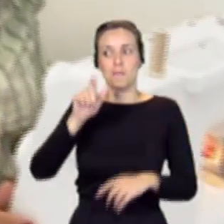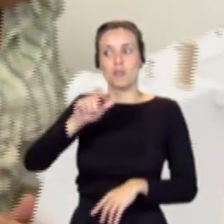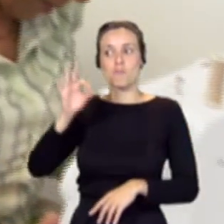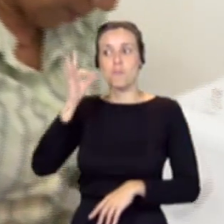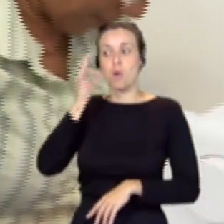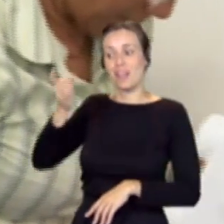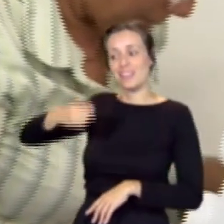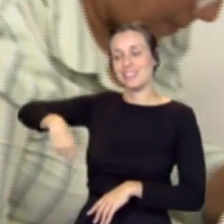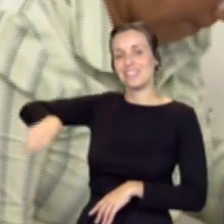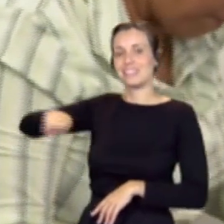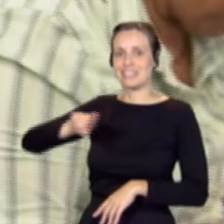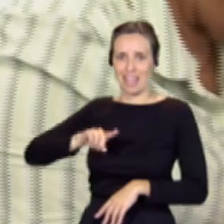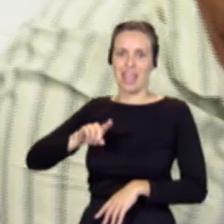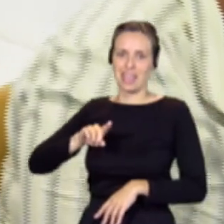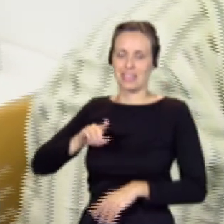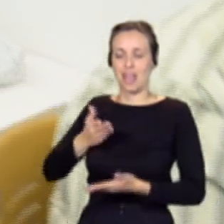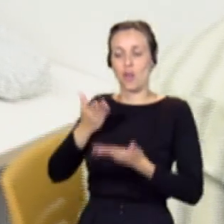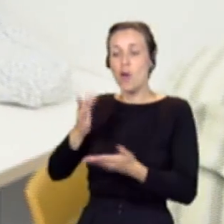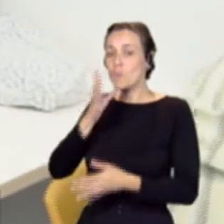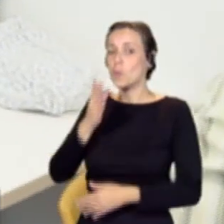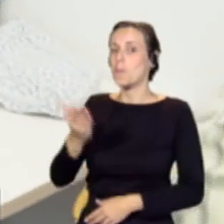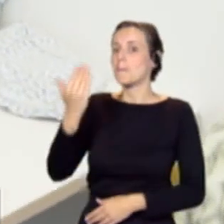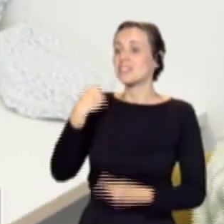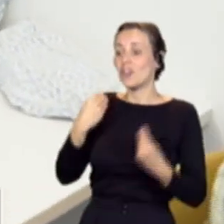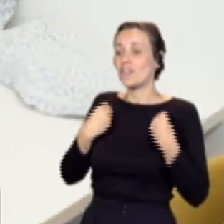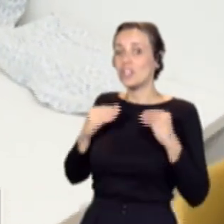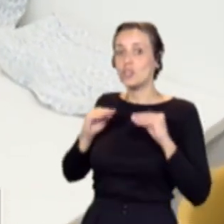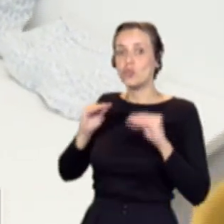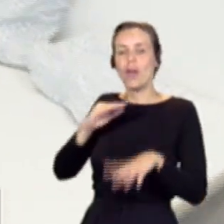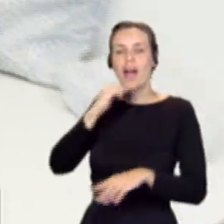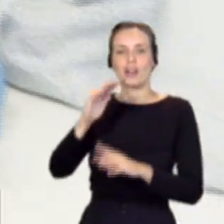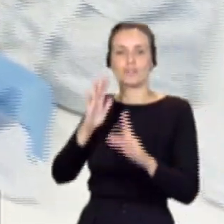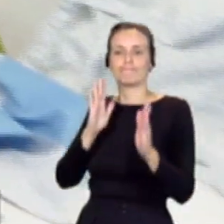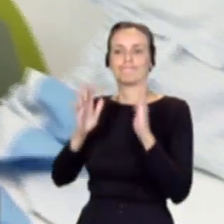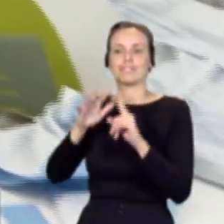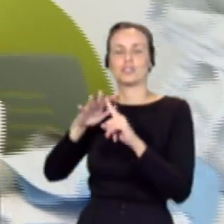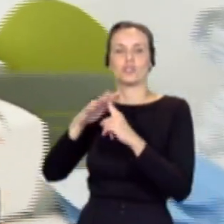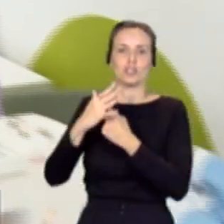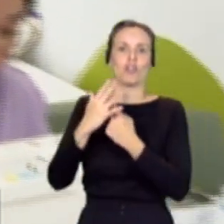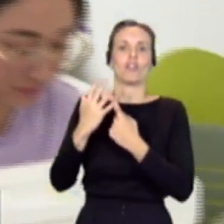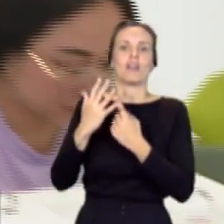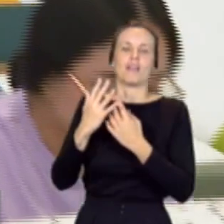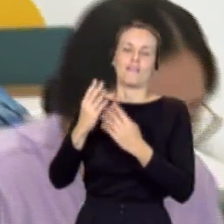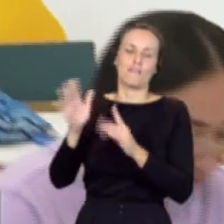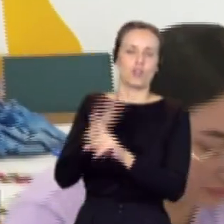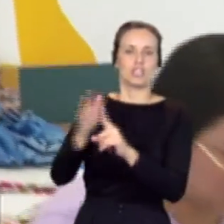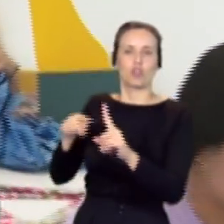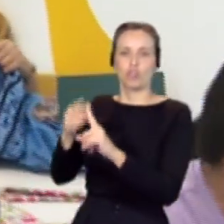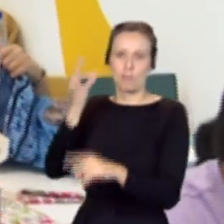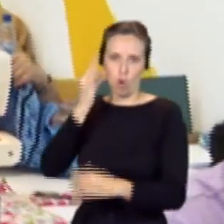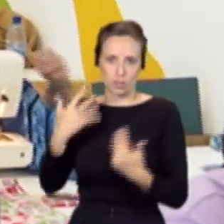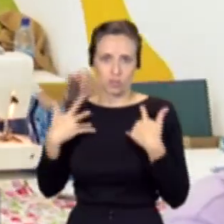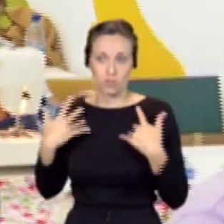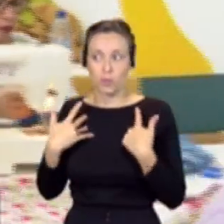mujeres que lamentablemente en algún momento de su vida han sufrido algún episodio de violencia de género. Hablaremos con ellas, por supuesto, pero primero vamos a hablar